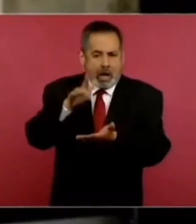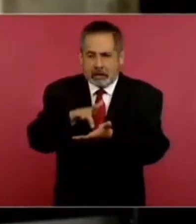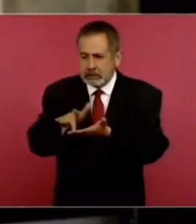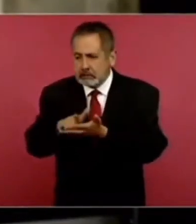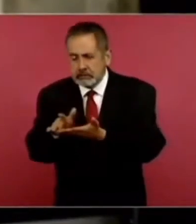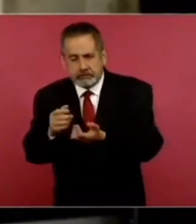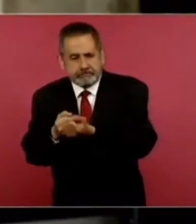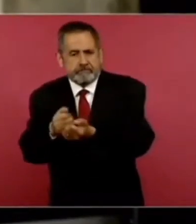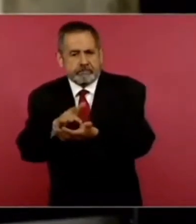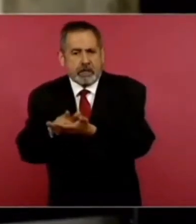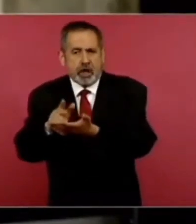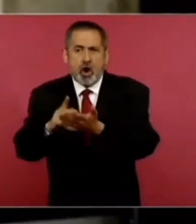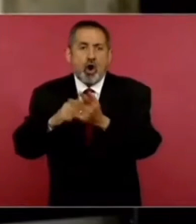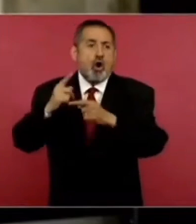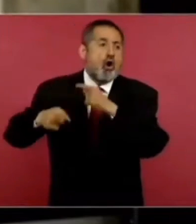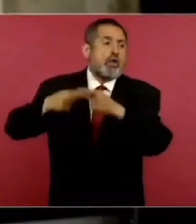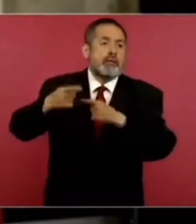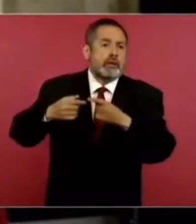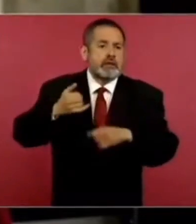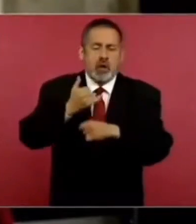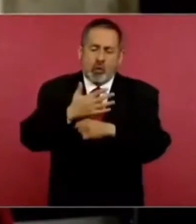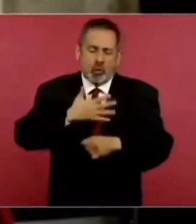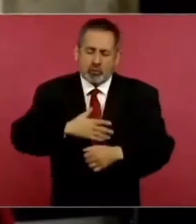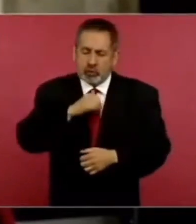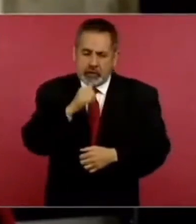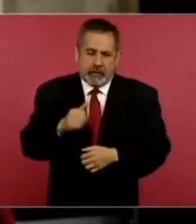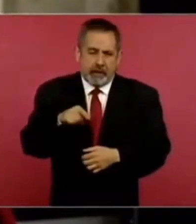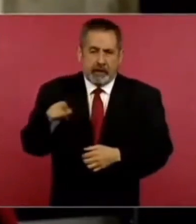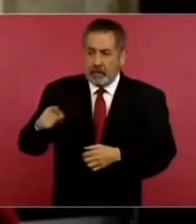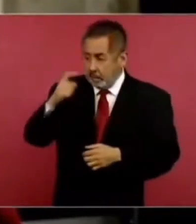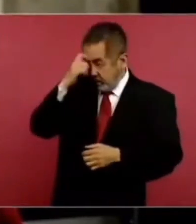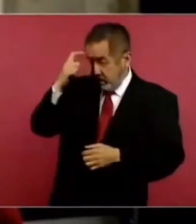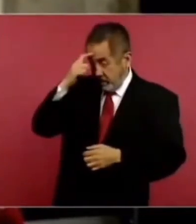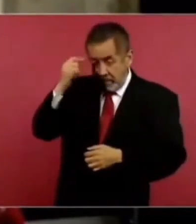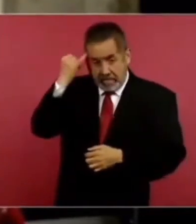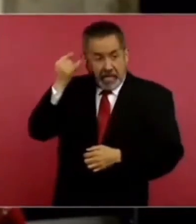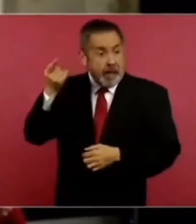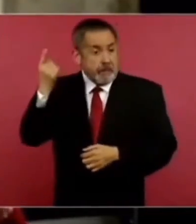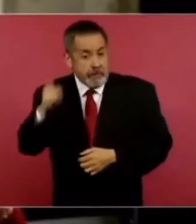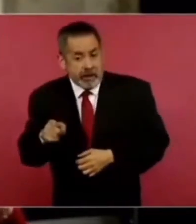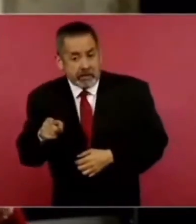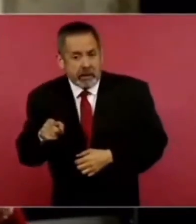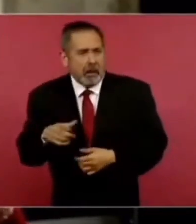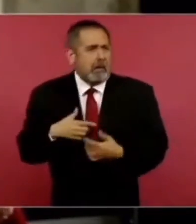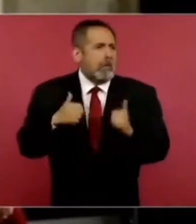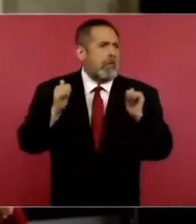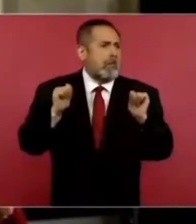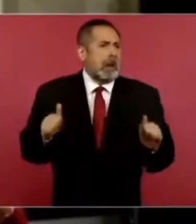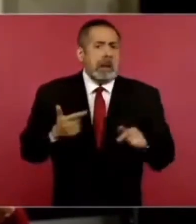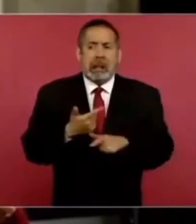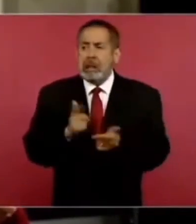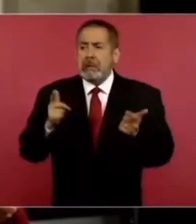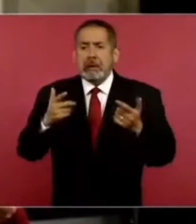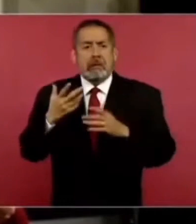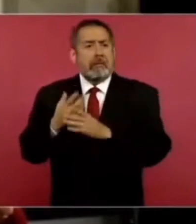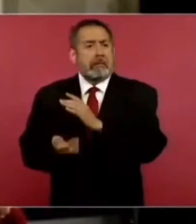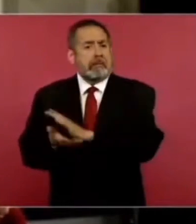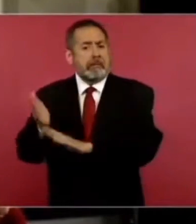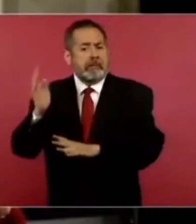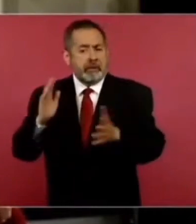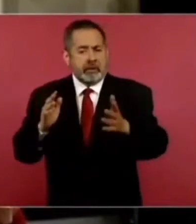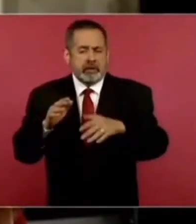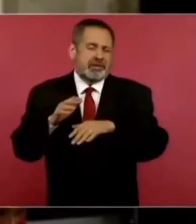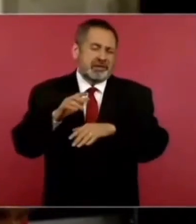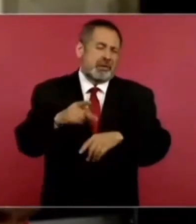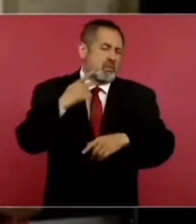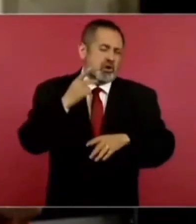para que no se cometa una injusticia y el autor intelectual quede libre, no solamente en temas de asuntos